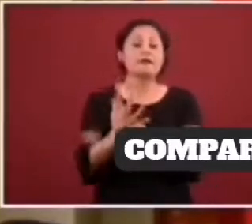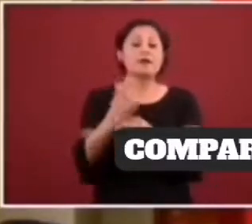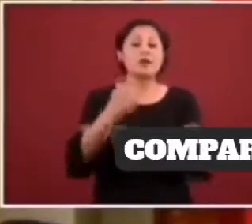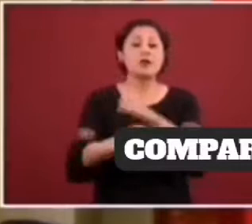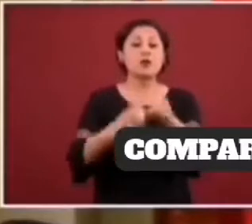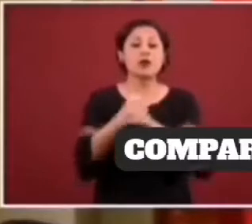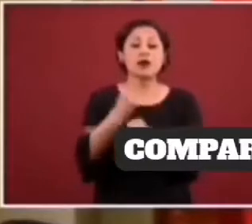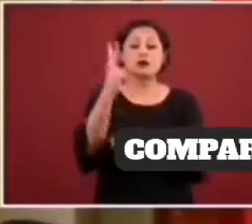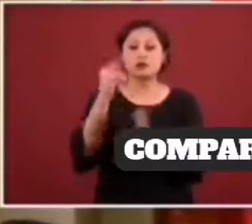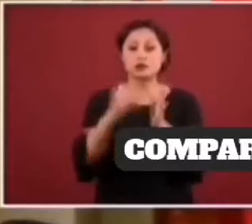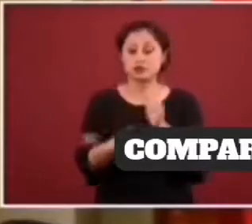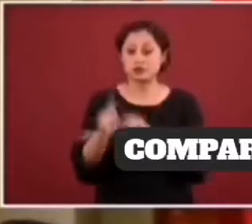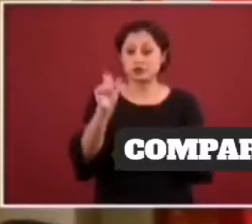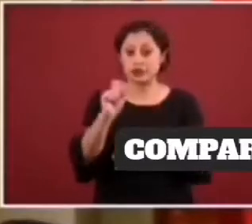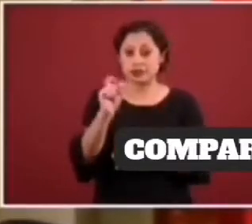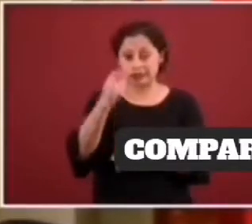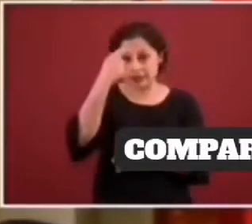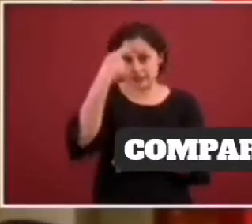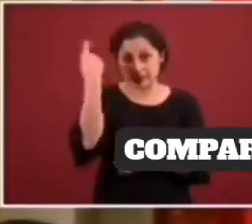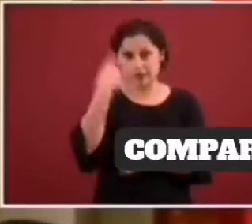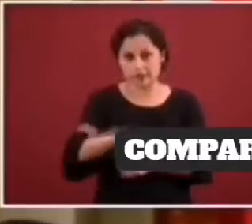año de la enfermería y la partería.